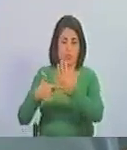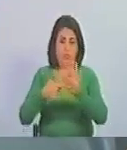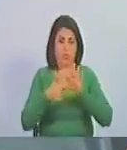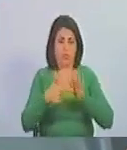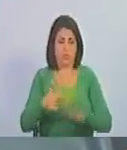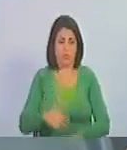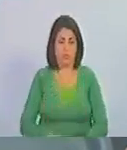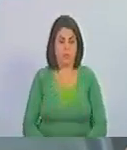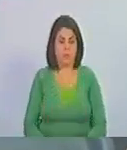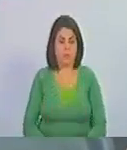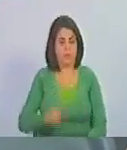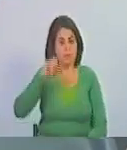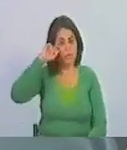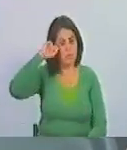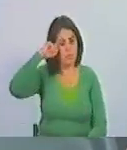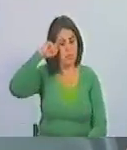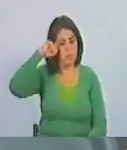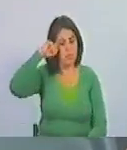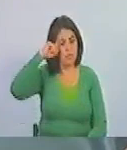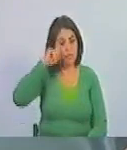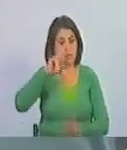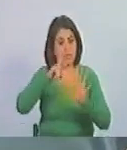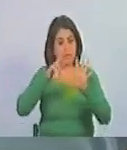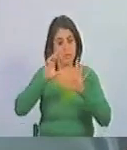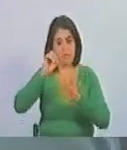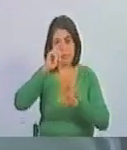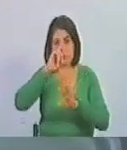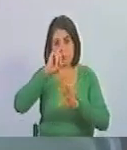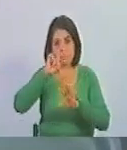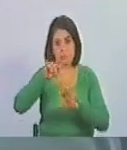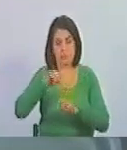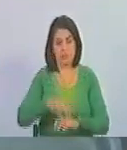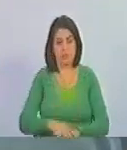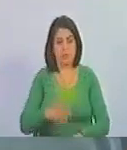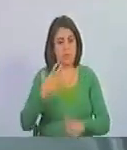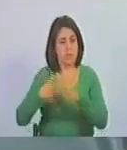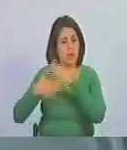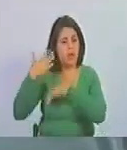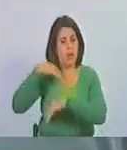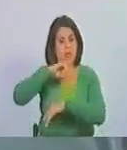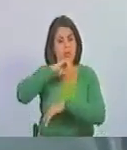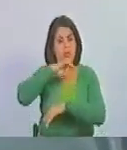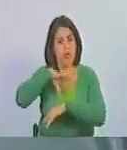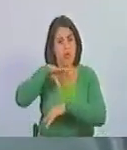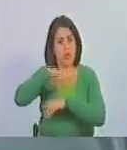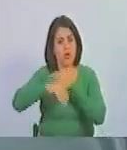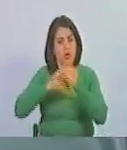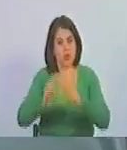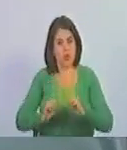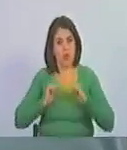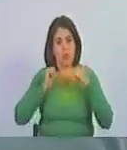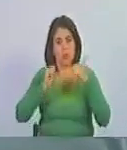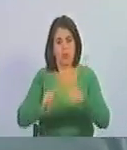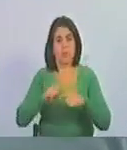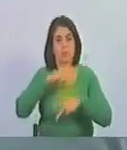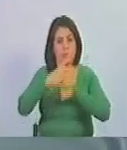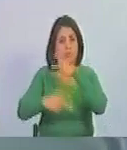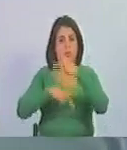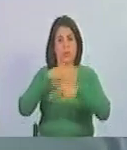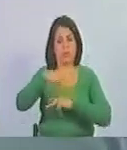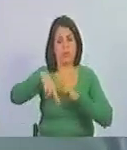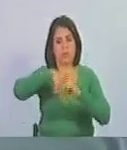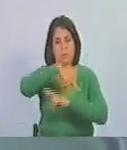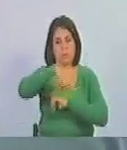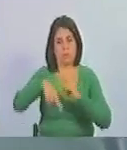para conmemorar los 70 años de aquella gesta histórica que dio inicio al proceso